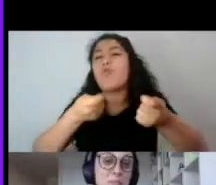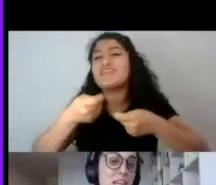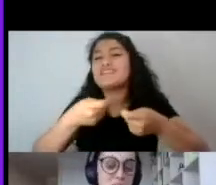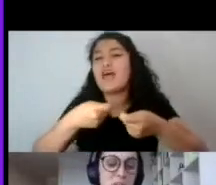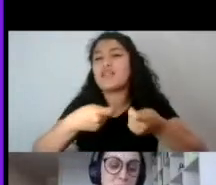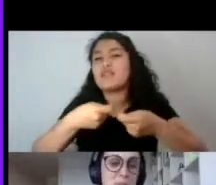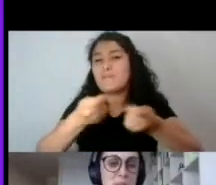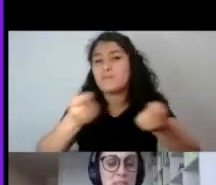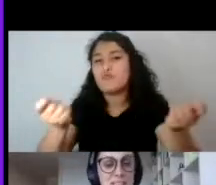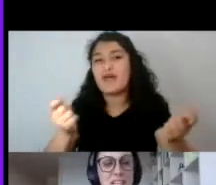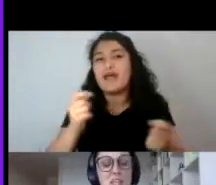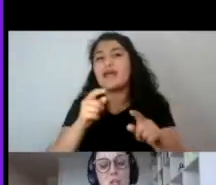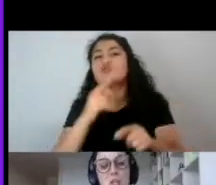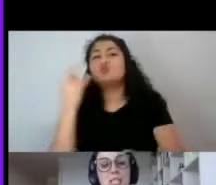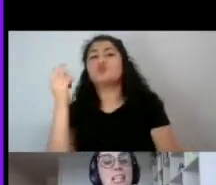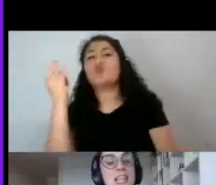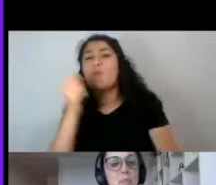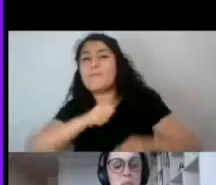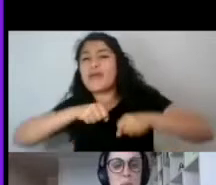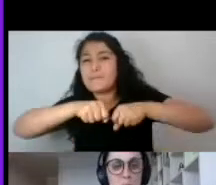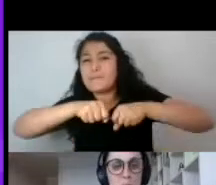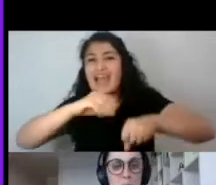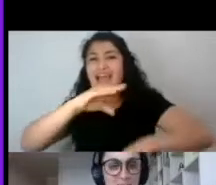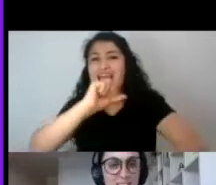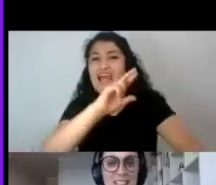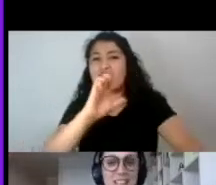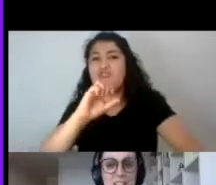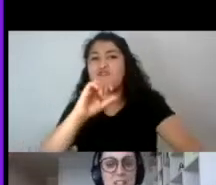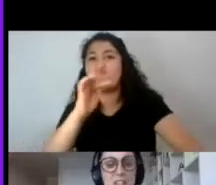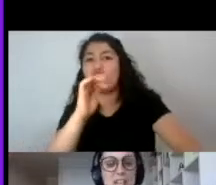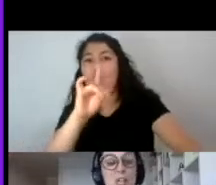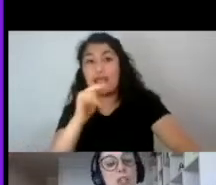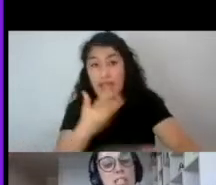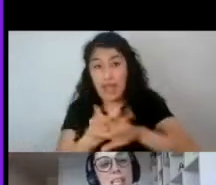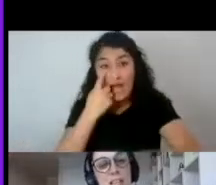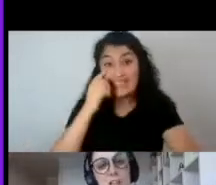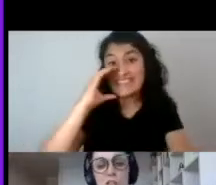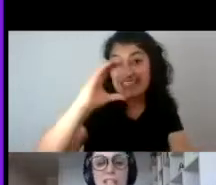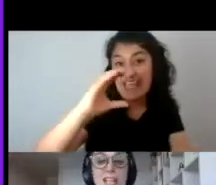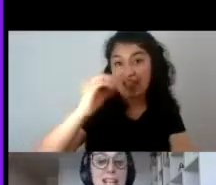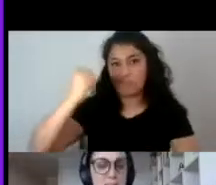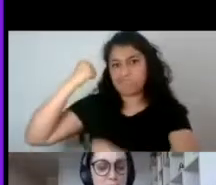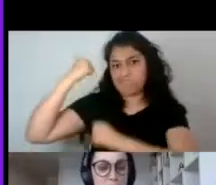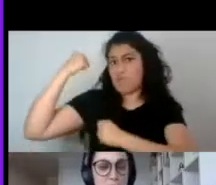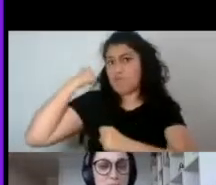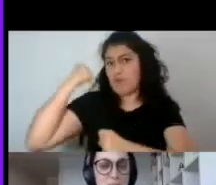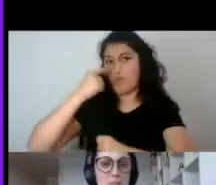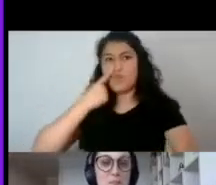Carrefour, ¿no? Y sale con C de campeón para el día del niño y con C de cocinera